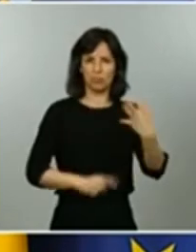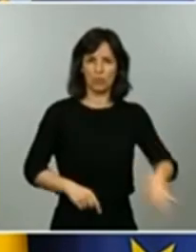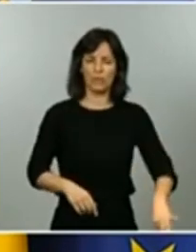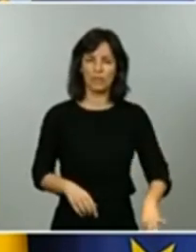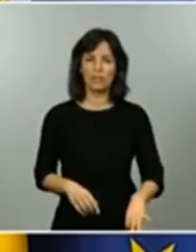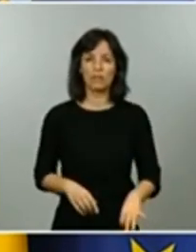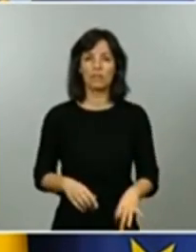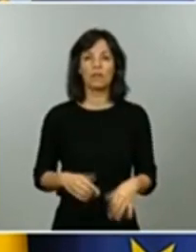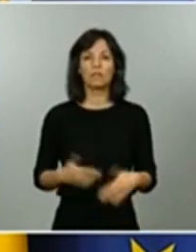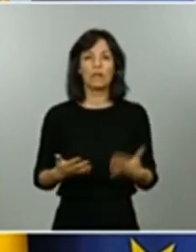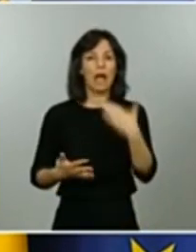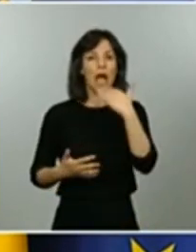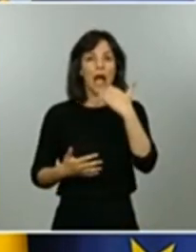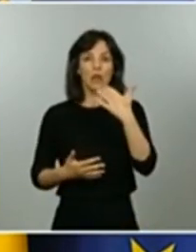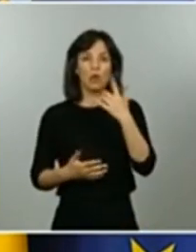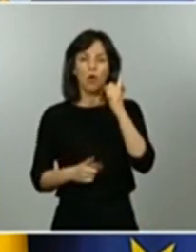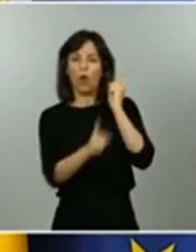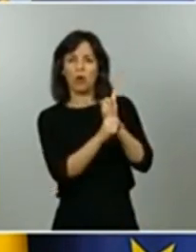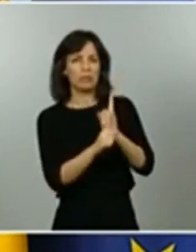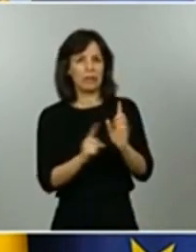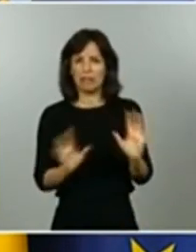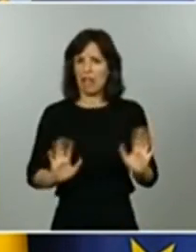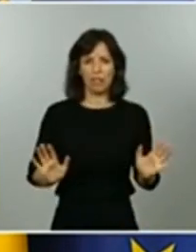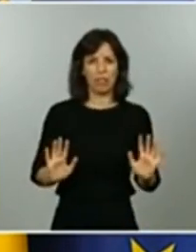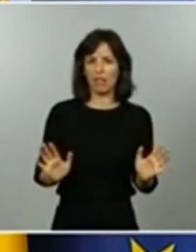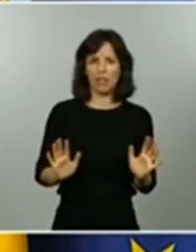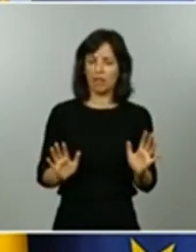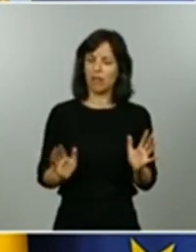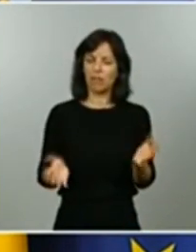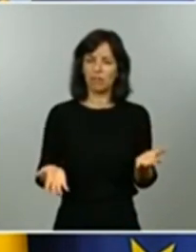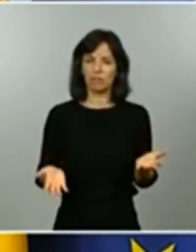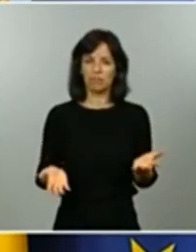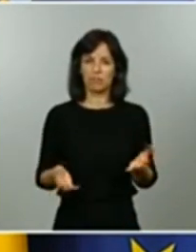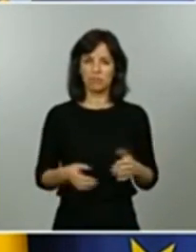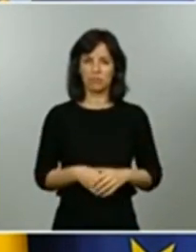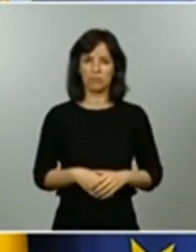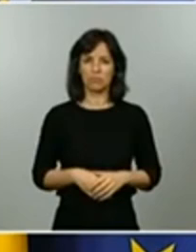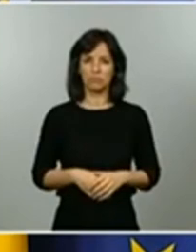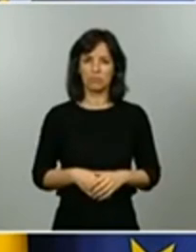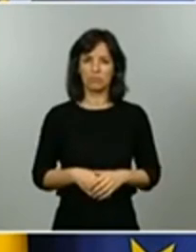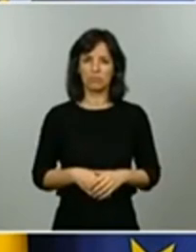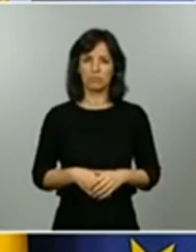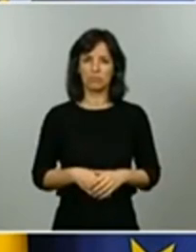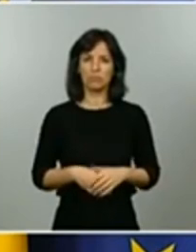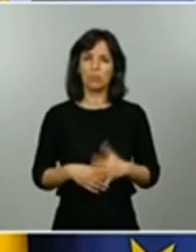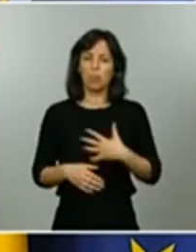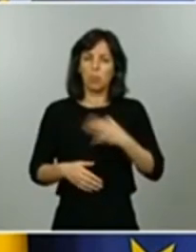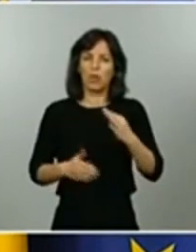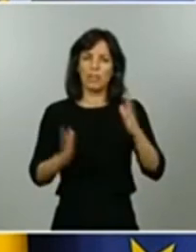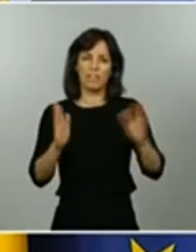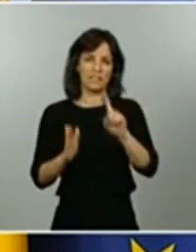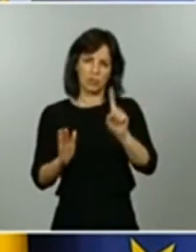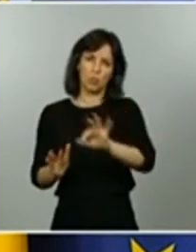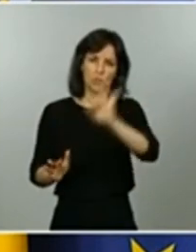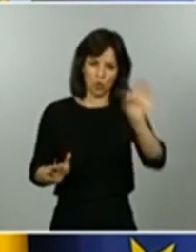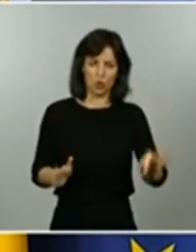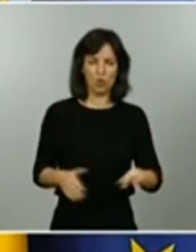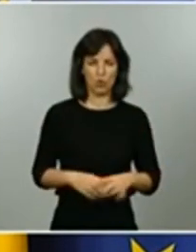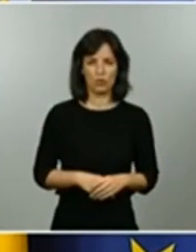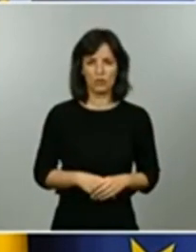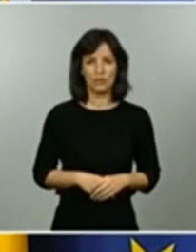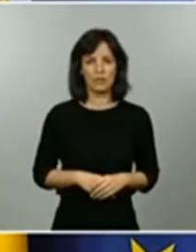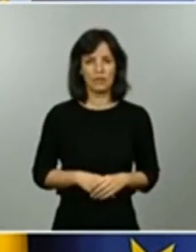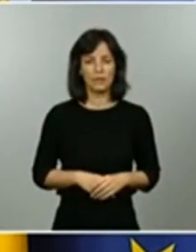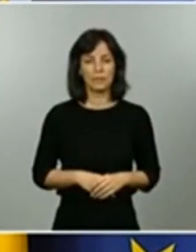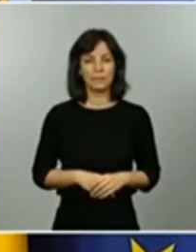objeción desde ese punto de vista tampoco para hacer el para hacer el paso a la fase 1 lo cierto es que hay